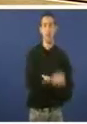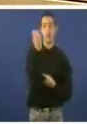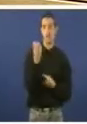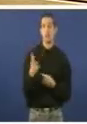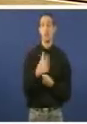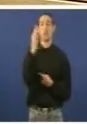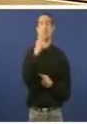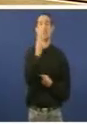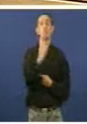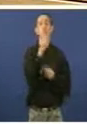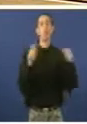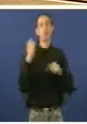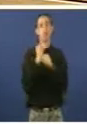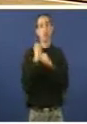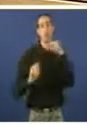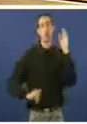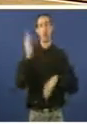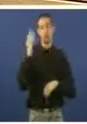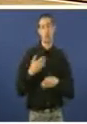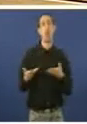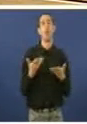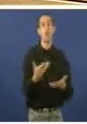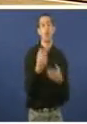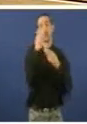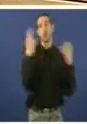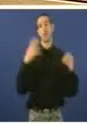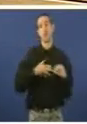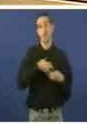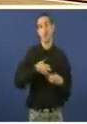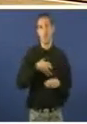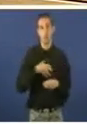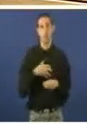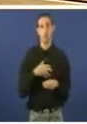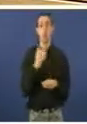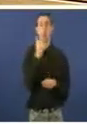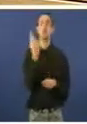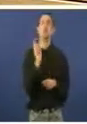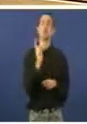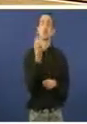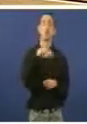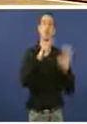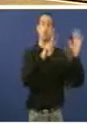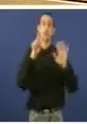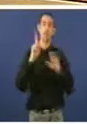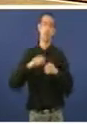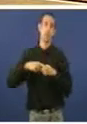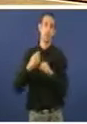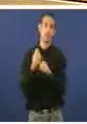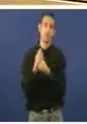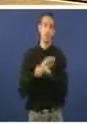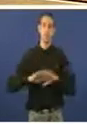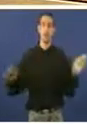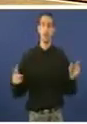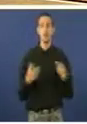de 2.000 traballadores a última oferta pública de emprego apenas convoca 176 prazas. Nótase na eliminación do